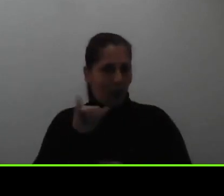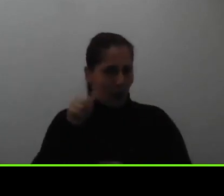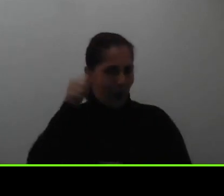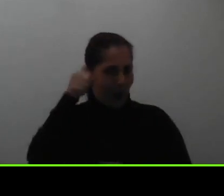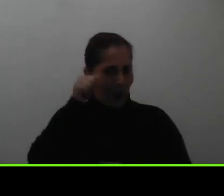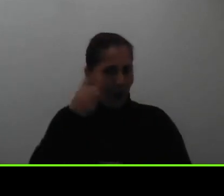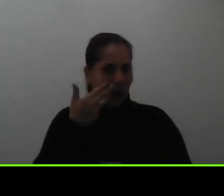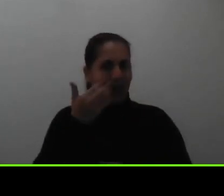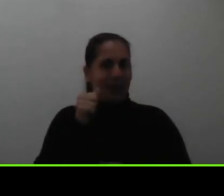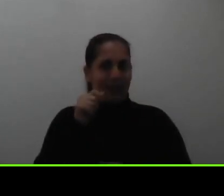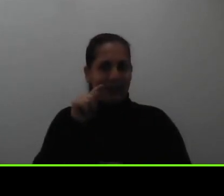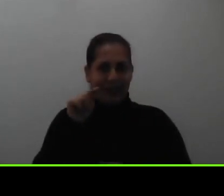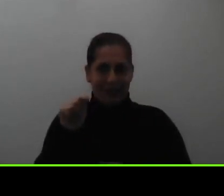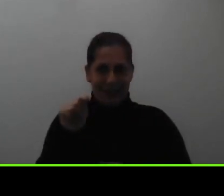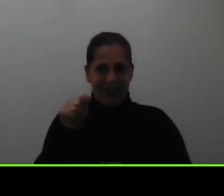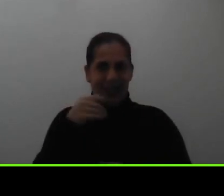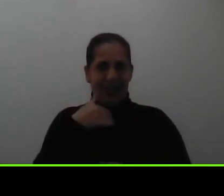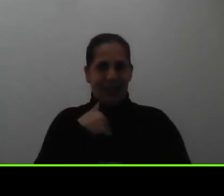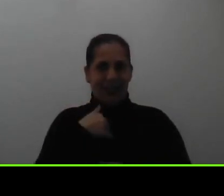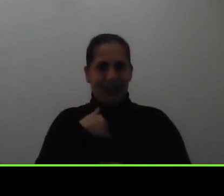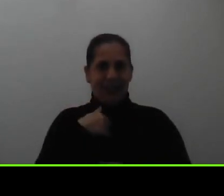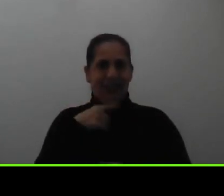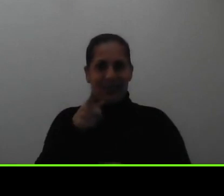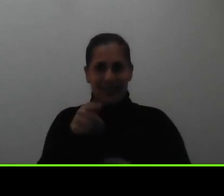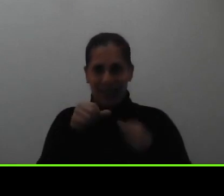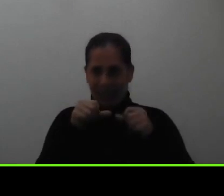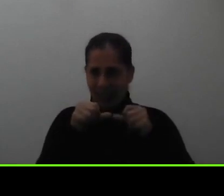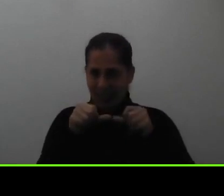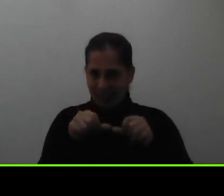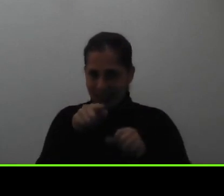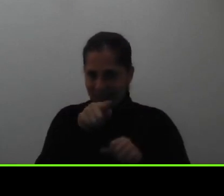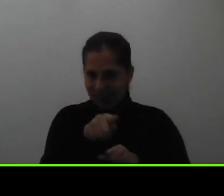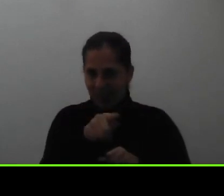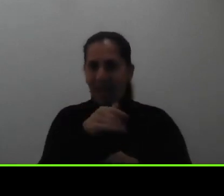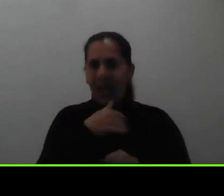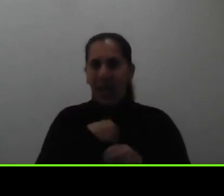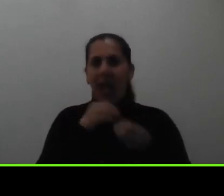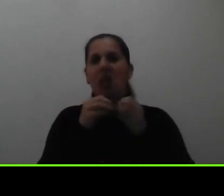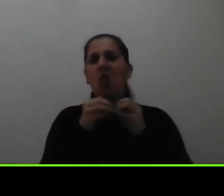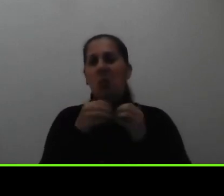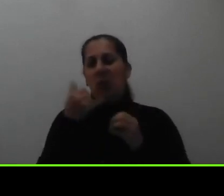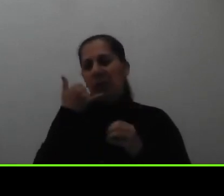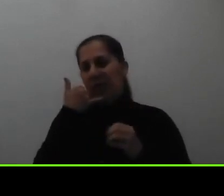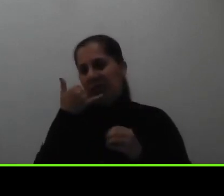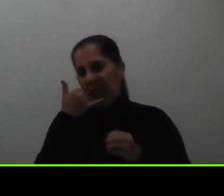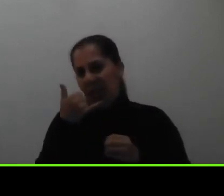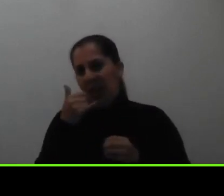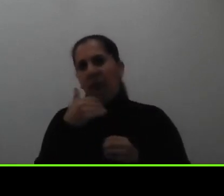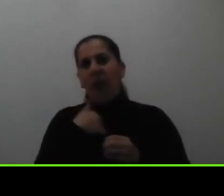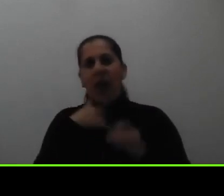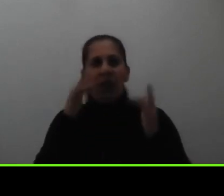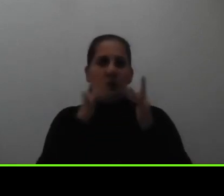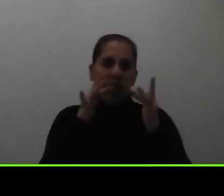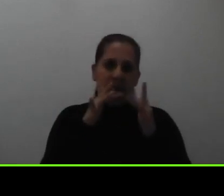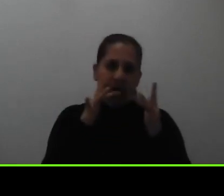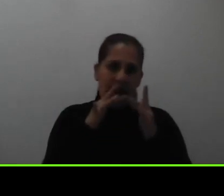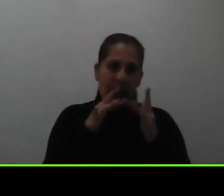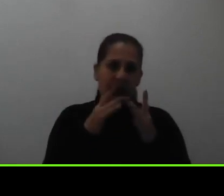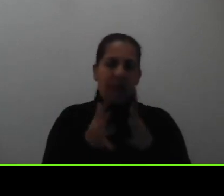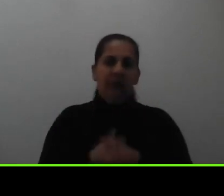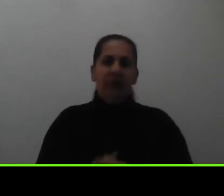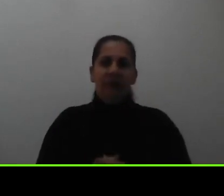chat que están siguiendo ahí tienen los números de teléfono tienen nuestros contactos también